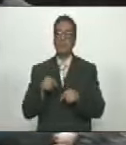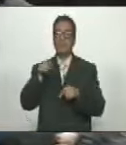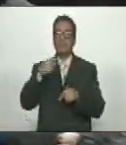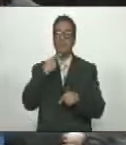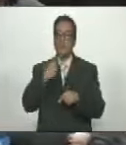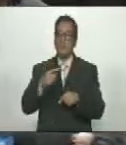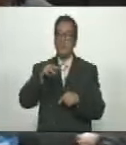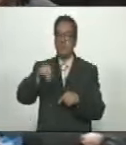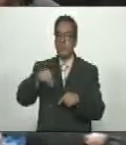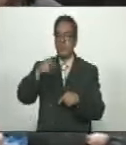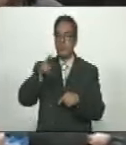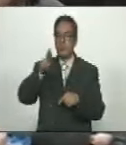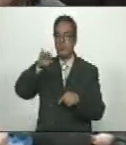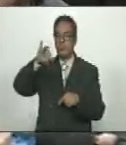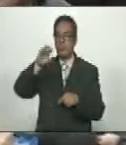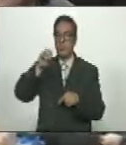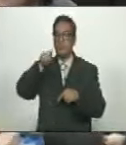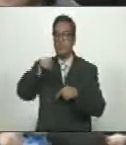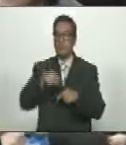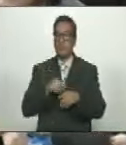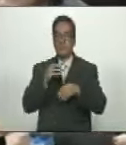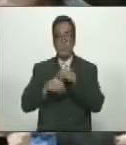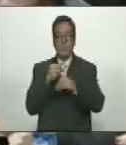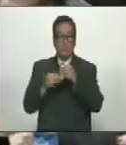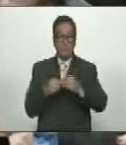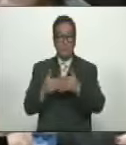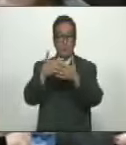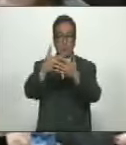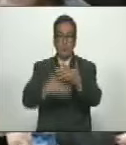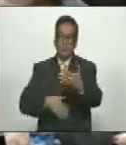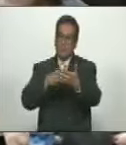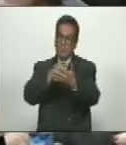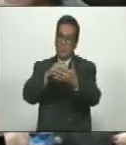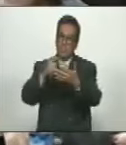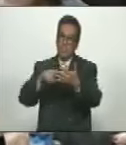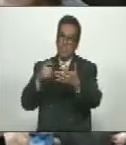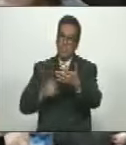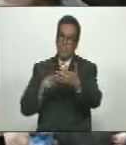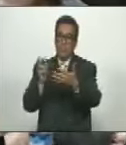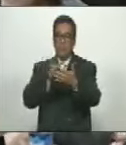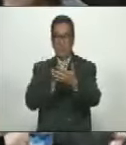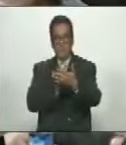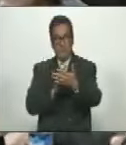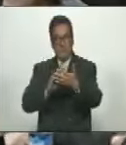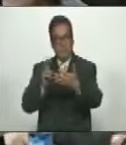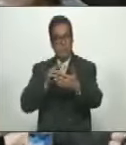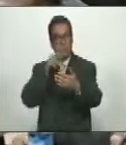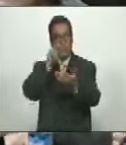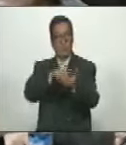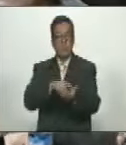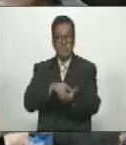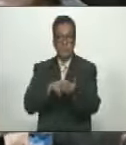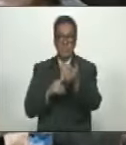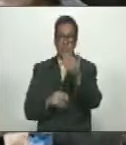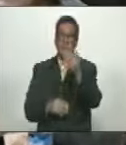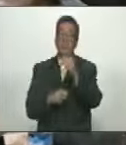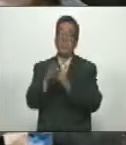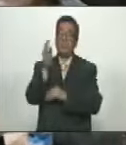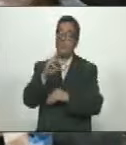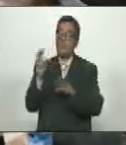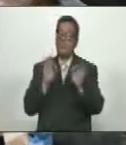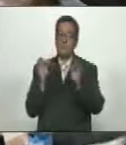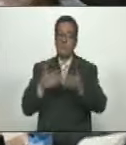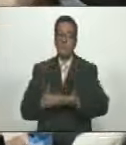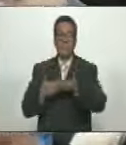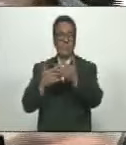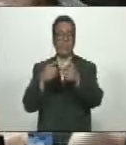Pidió A Mauro Encarecidamente Que Le Hiciera Llegar Esas Propuestas Al Palacio De Miraflores Que No Se